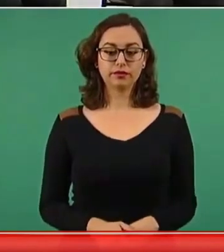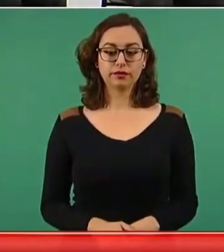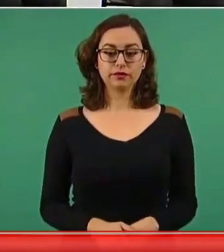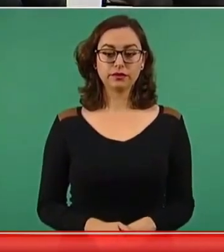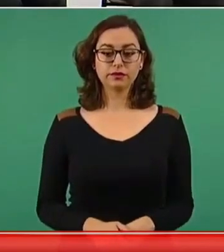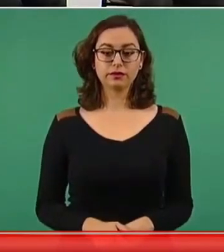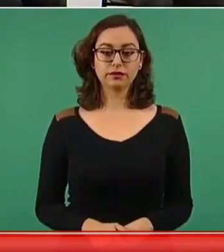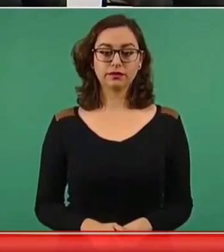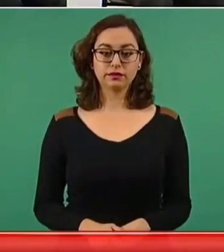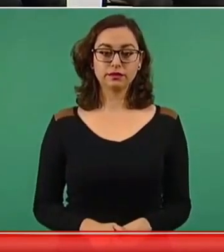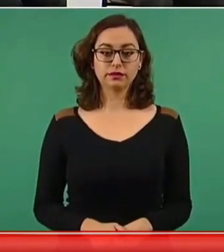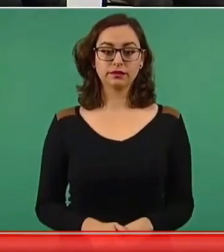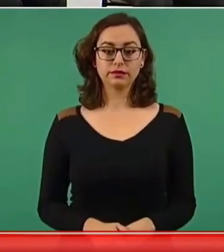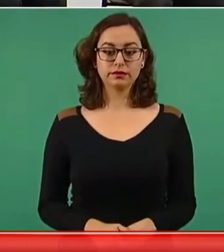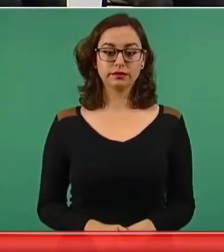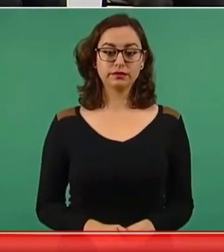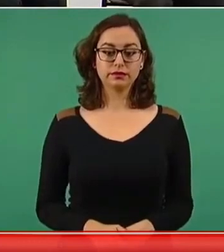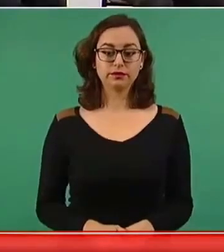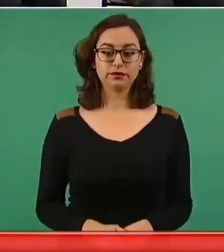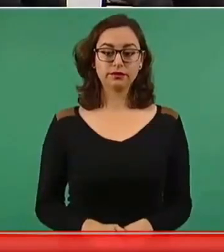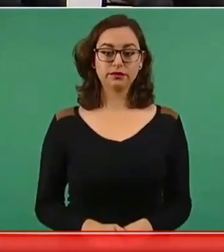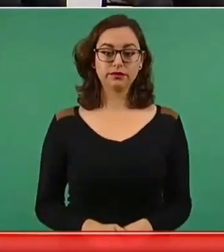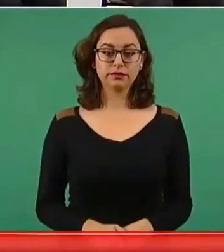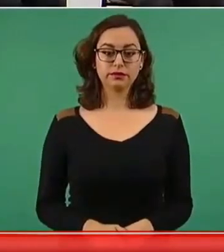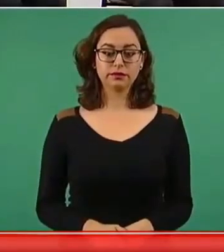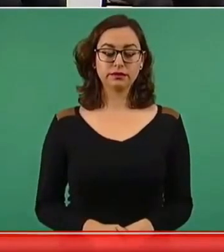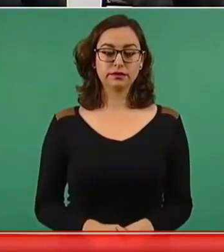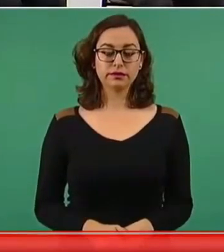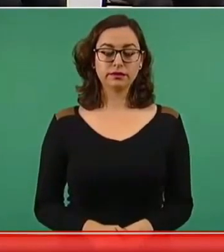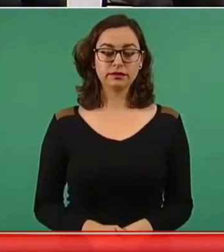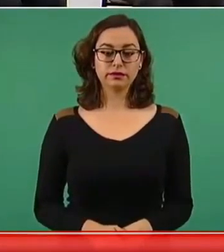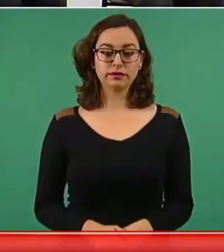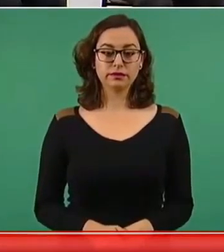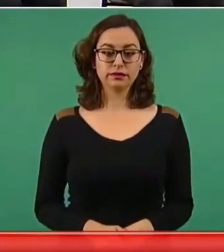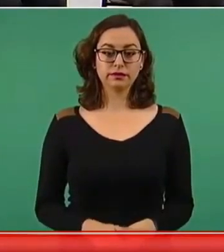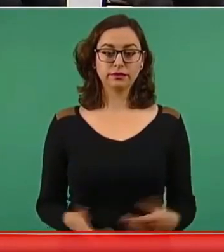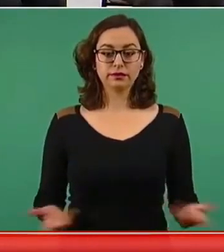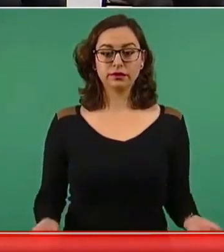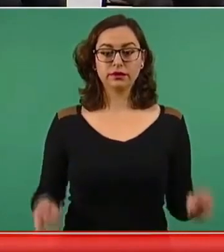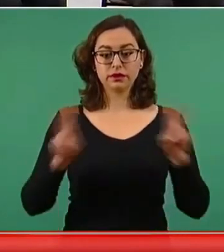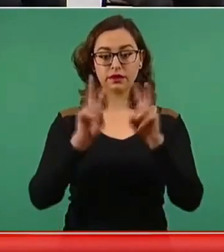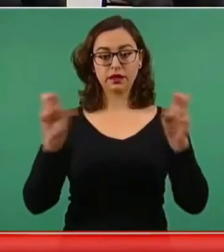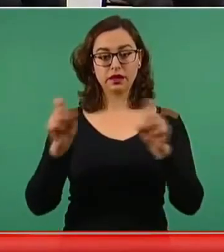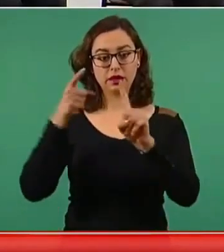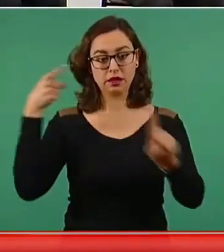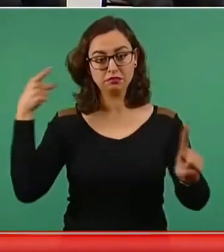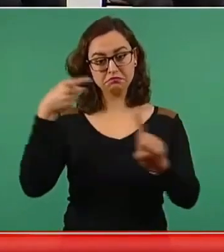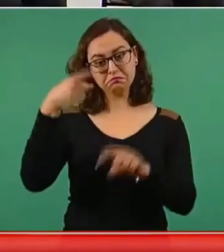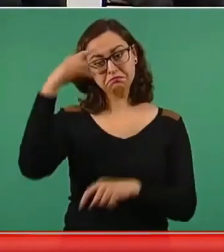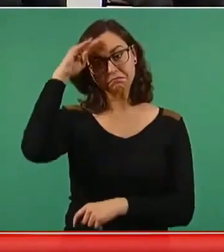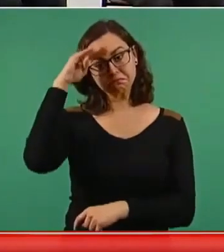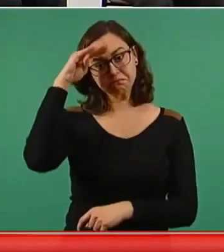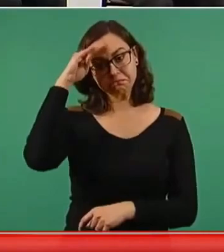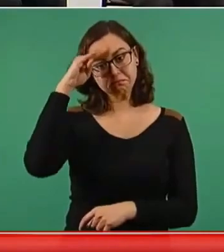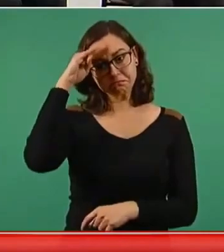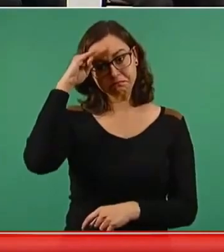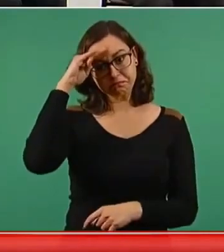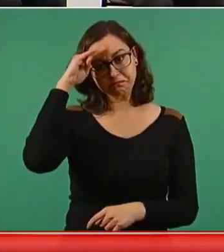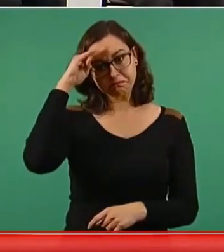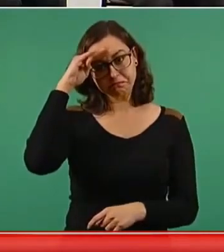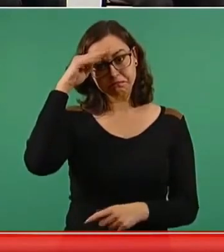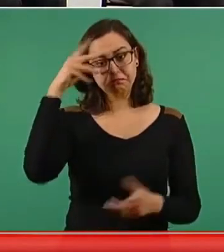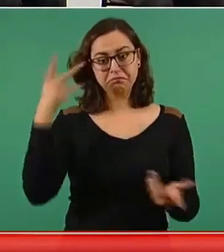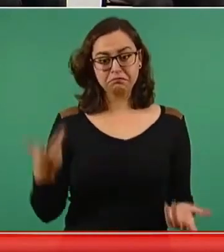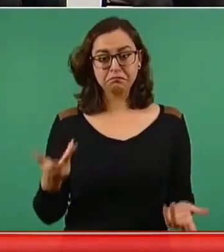reflexionar sobre el comportamiento de